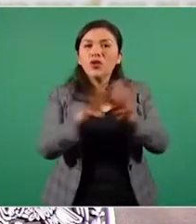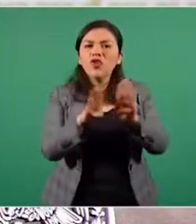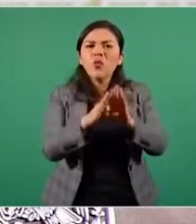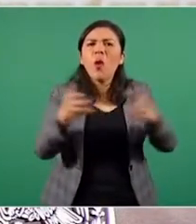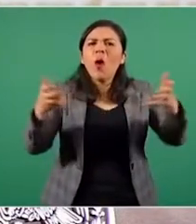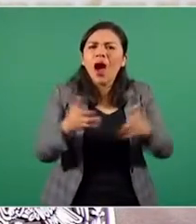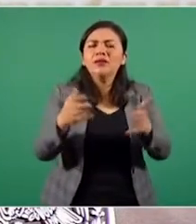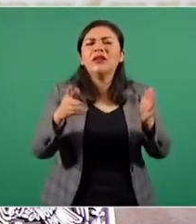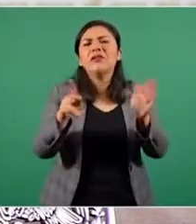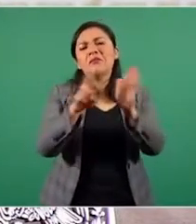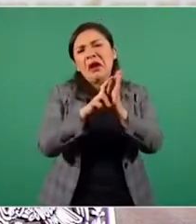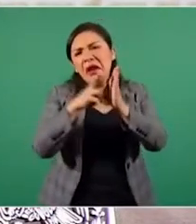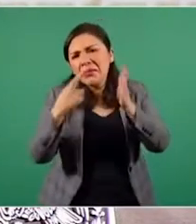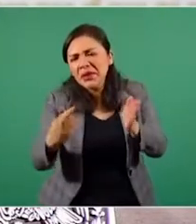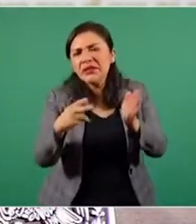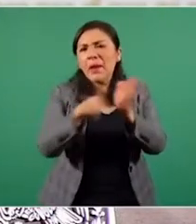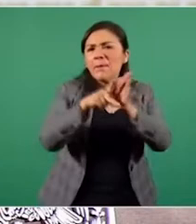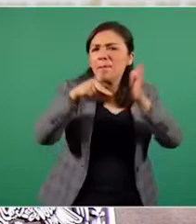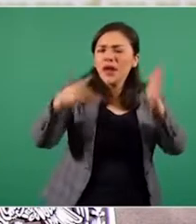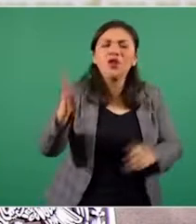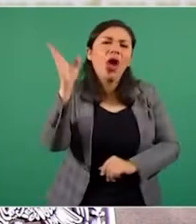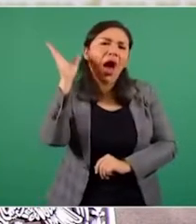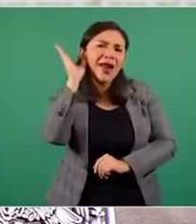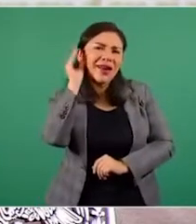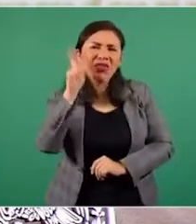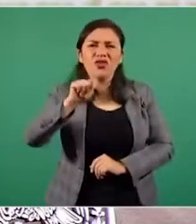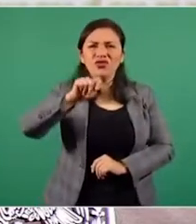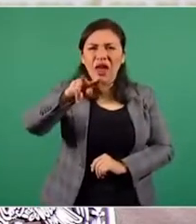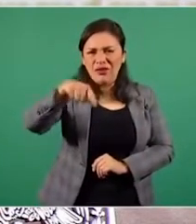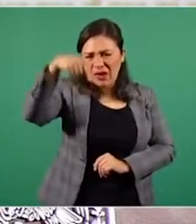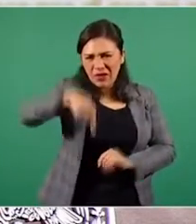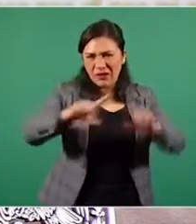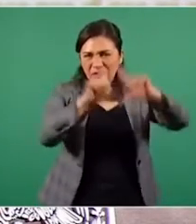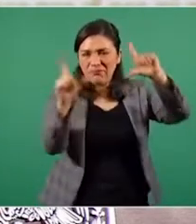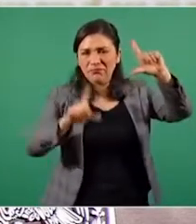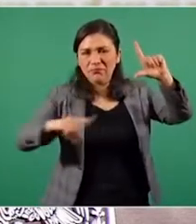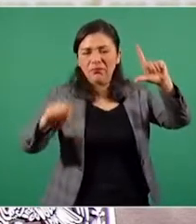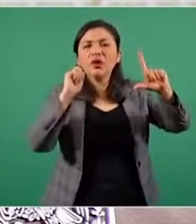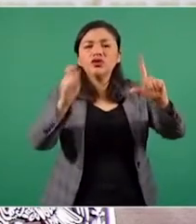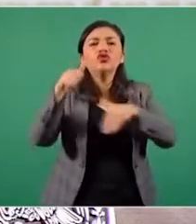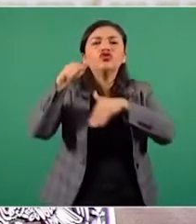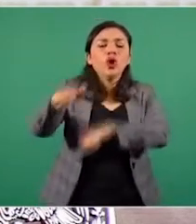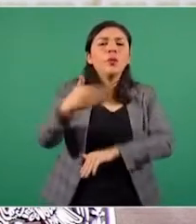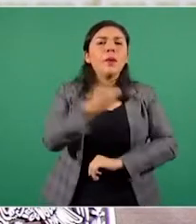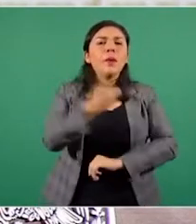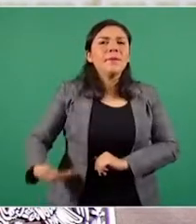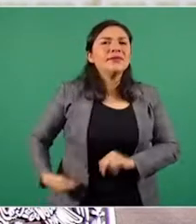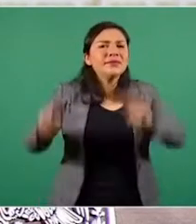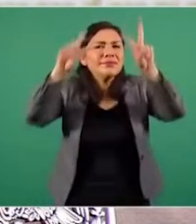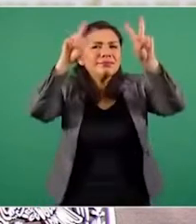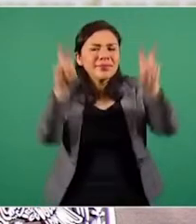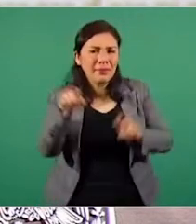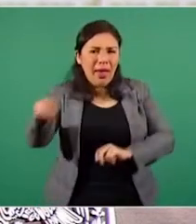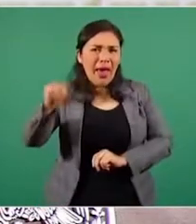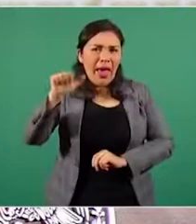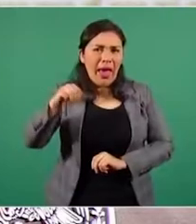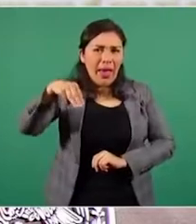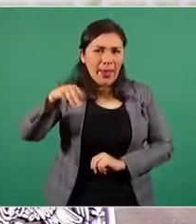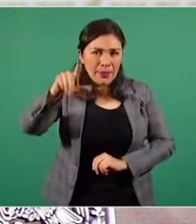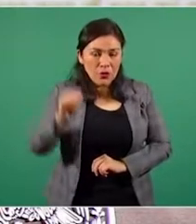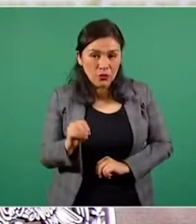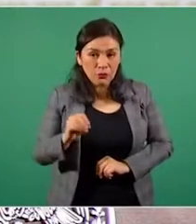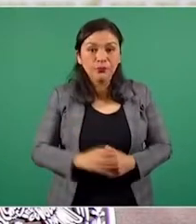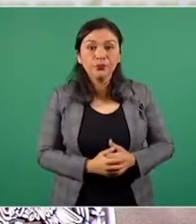impresos, radio y televisión a nivel nacional en torno al presidente de México, Andrés Manuel López